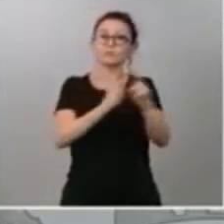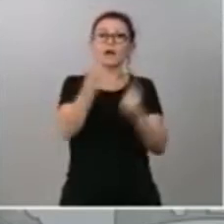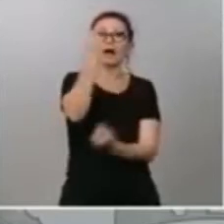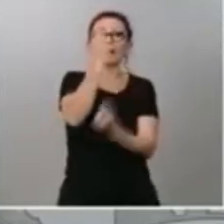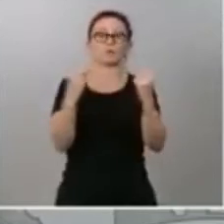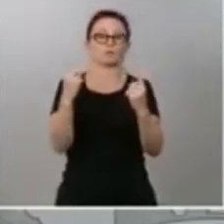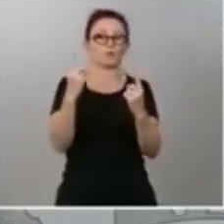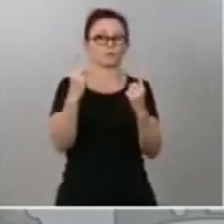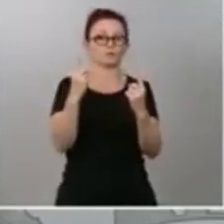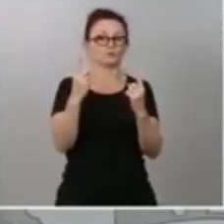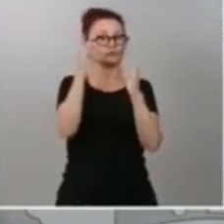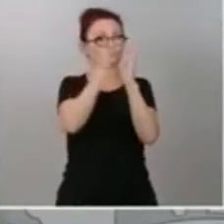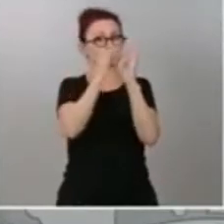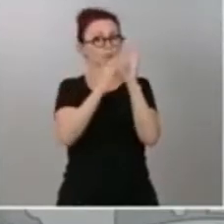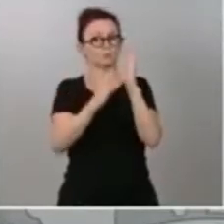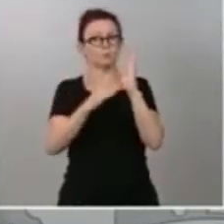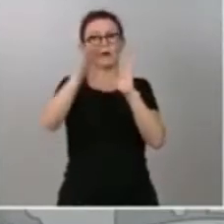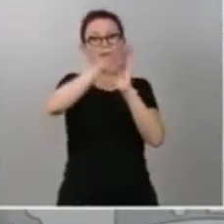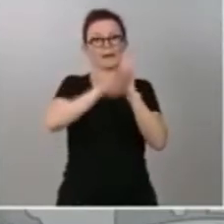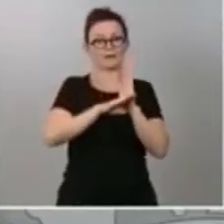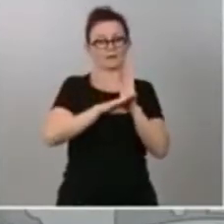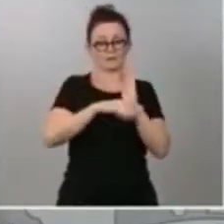gobierno que implementaremos en los próximos meses.